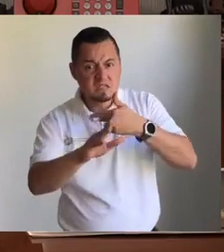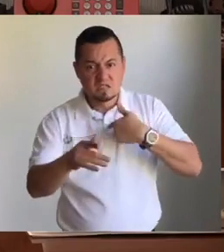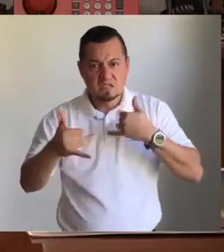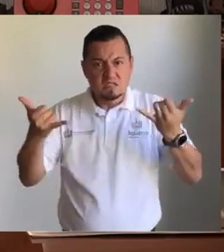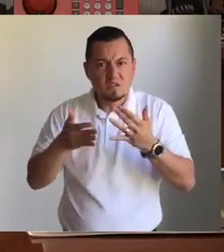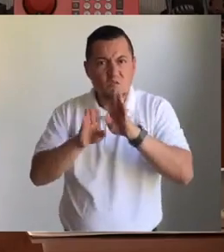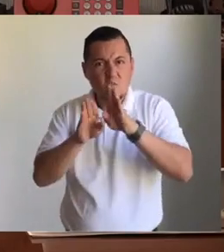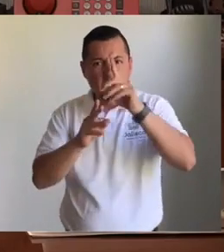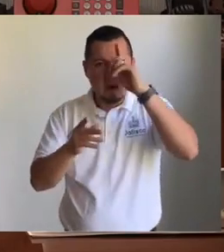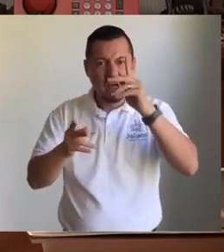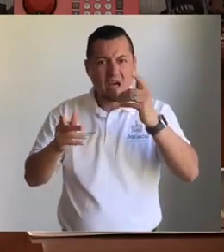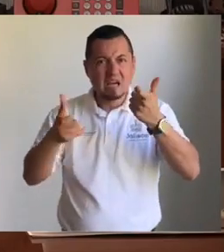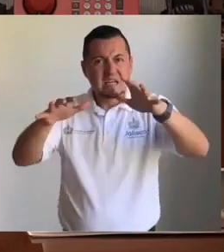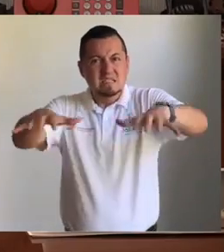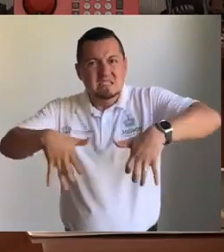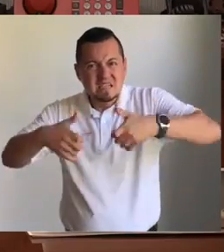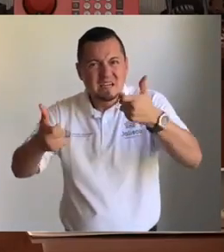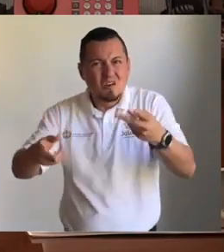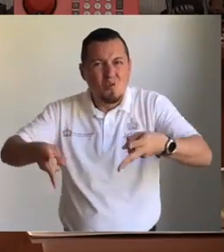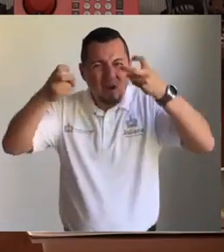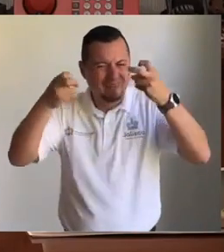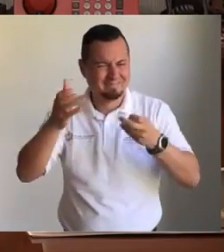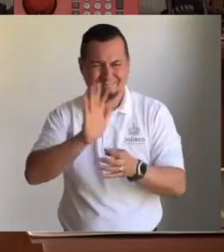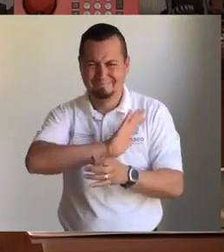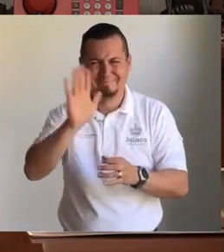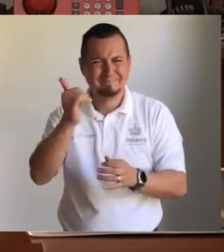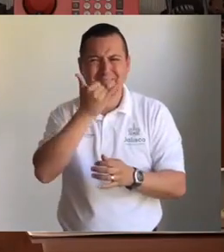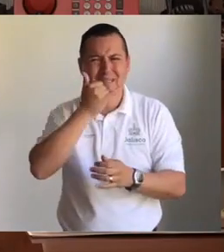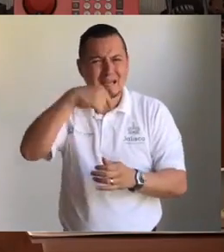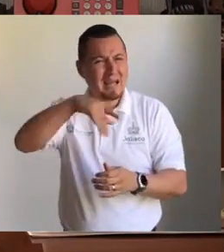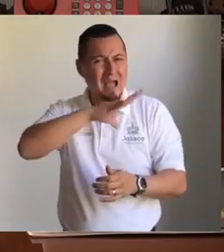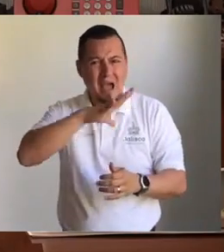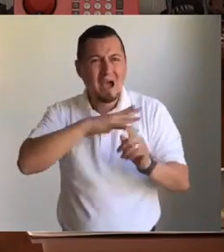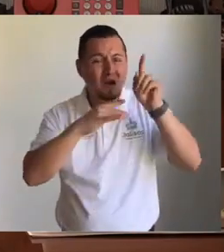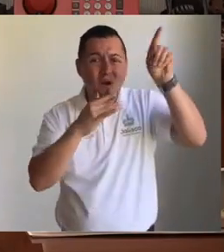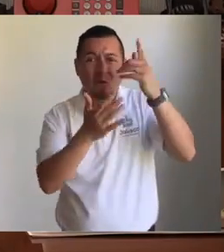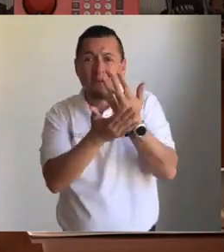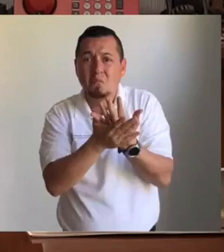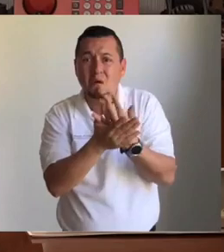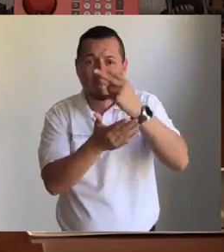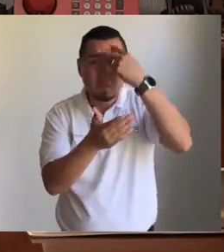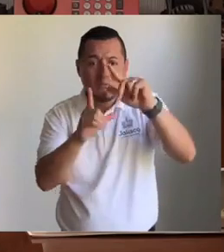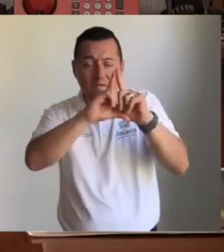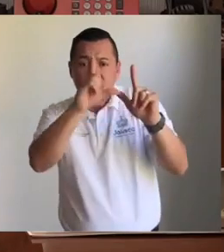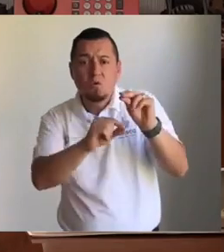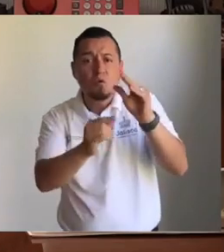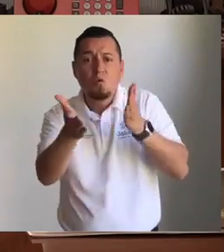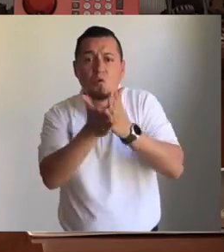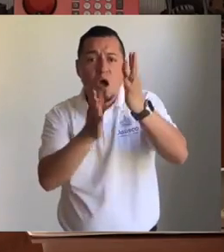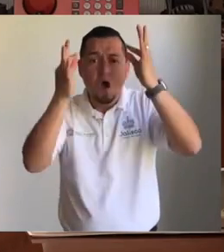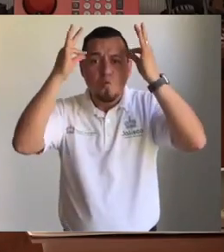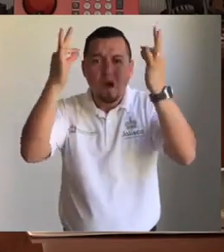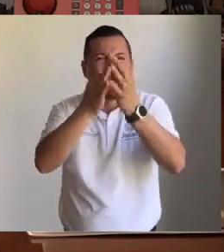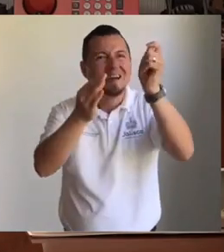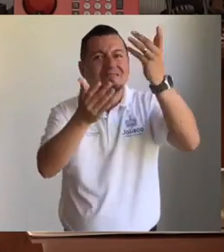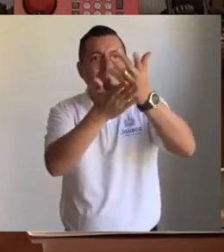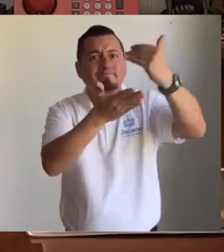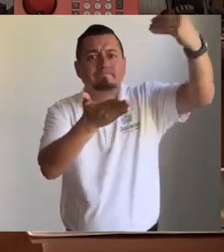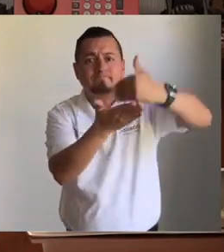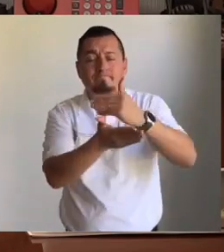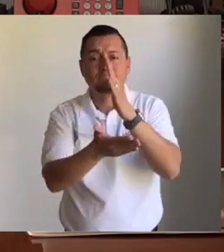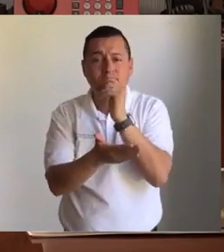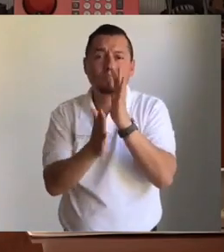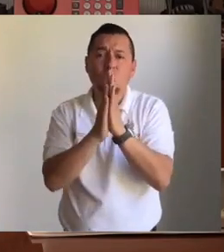alguno por comprar un tipo de prueba en específico. Díganos cuál, díganos cómo, díganos qué tenemos que hacer para hacer este proyecto